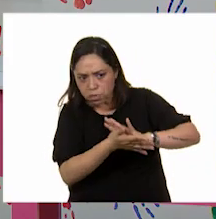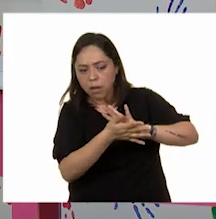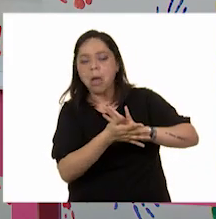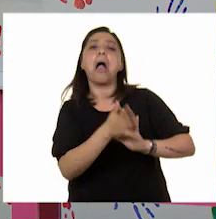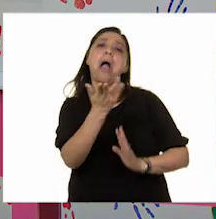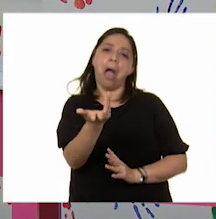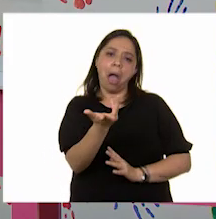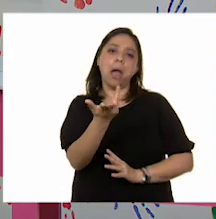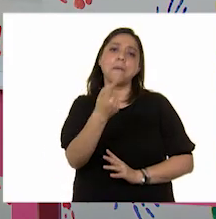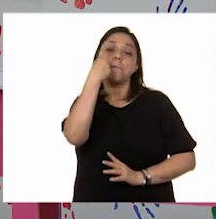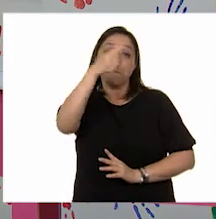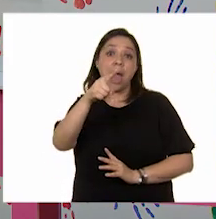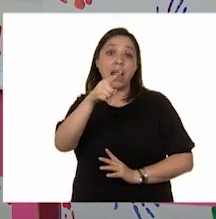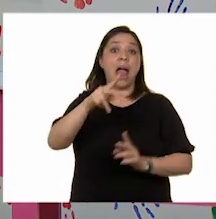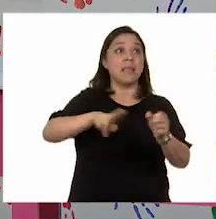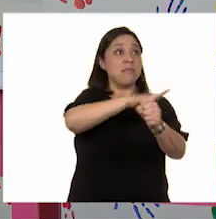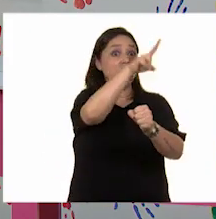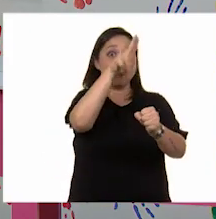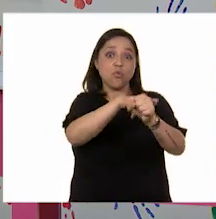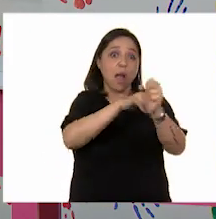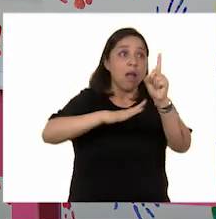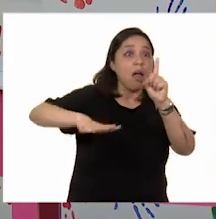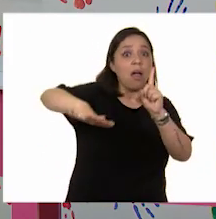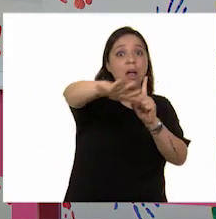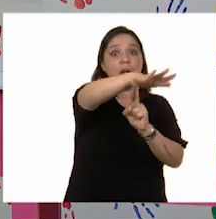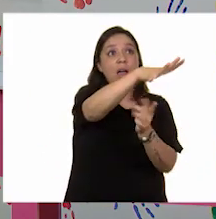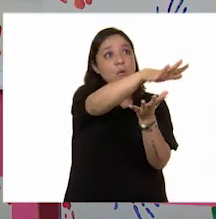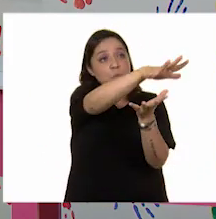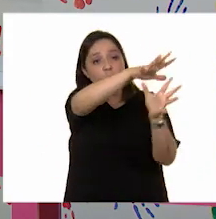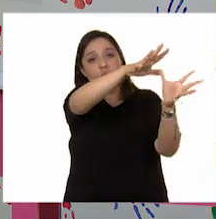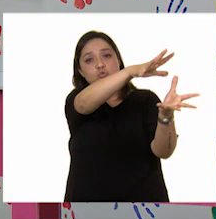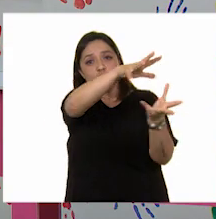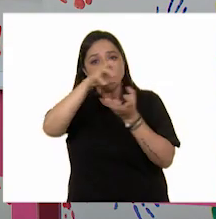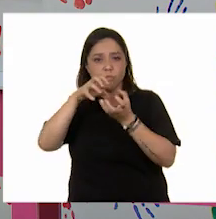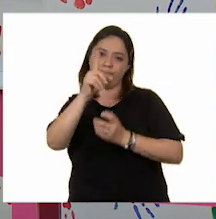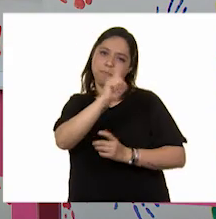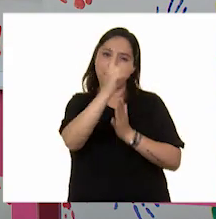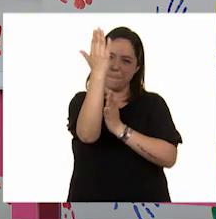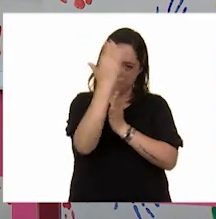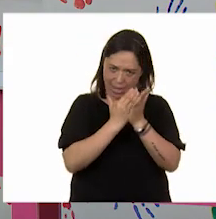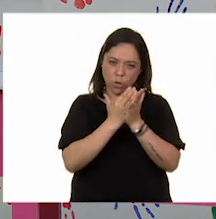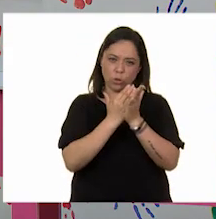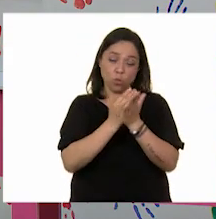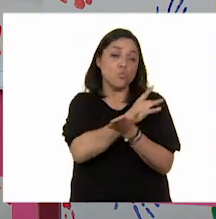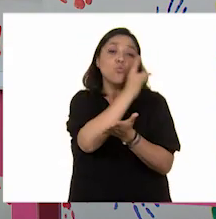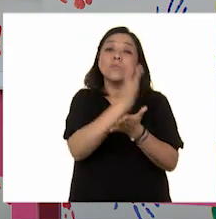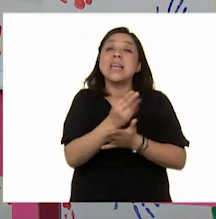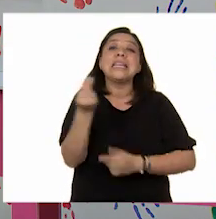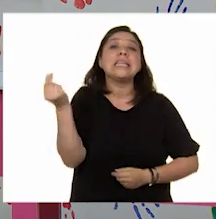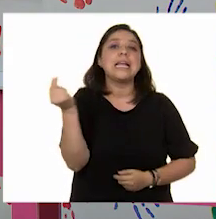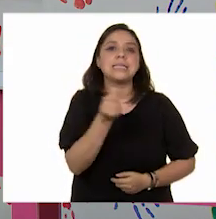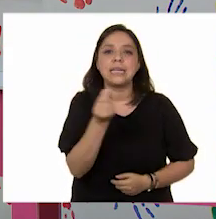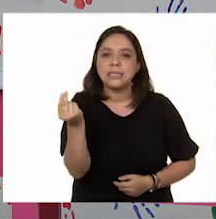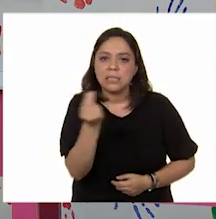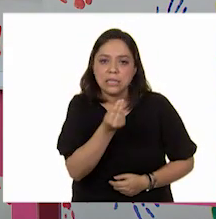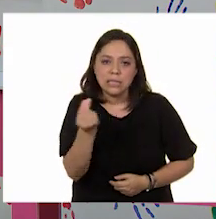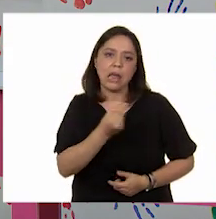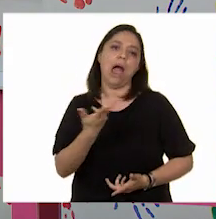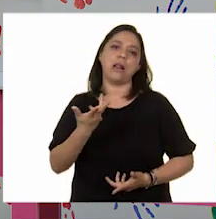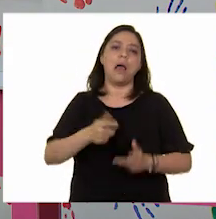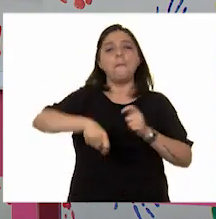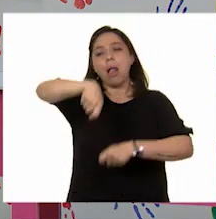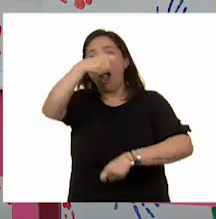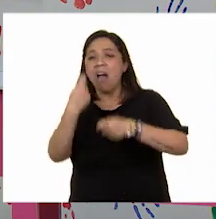menos recursos naturales. Hay que adquirir solo lo que necesitemos y tratar de llevar lo que tenga menos empaques, menos